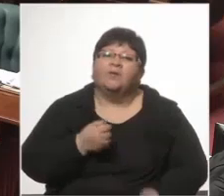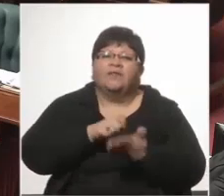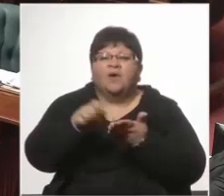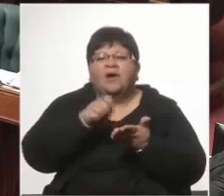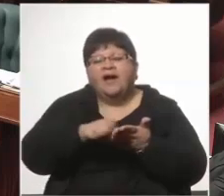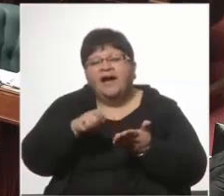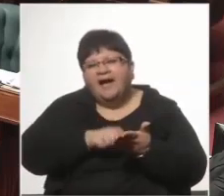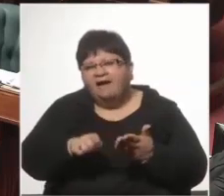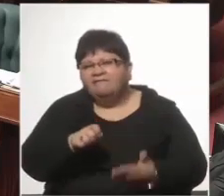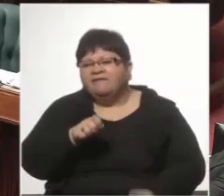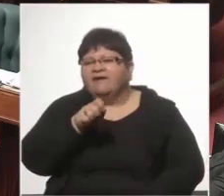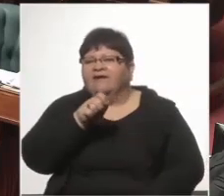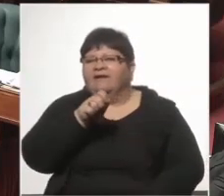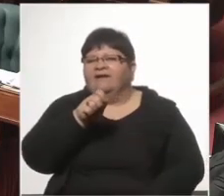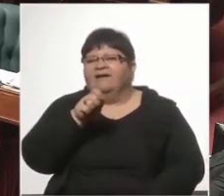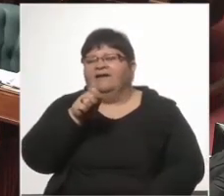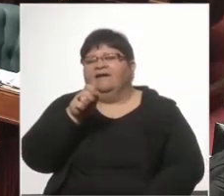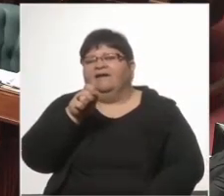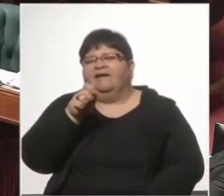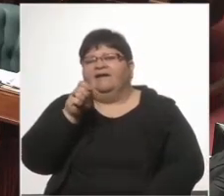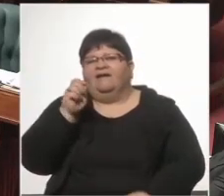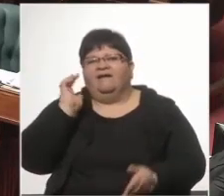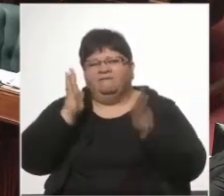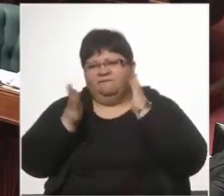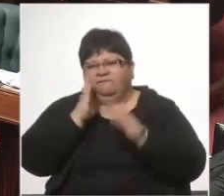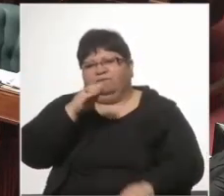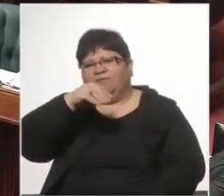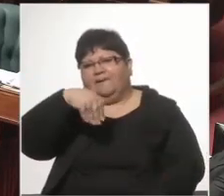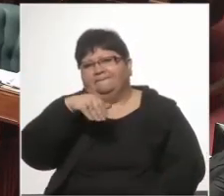Por eso la carta del doctor Menéndez es una prueba.